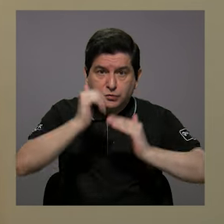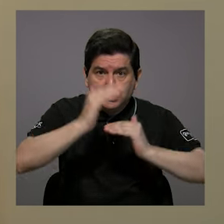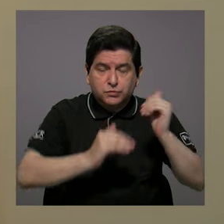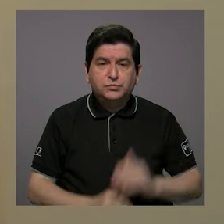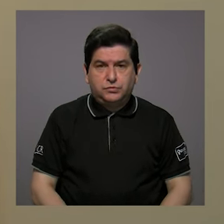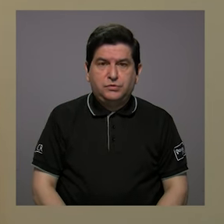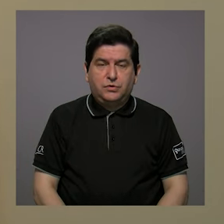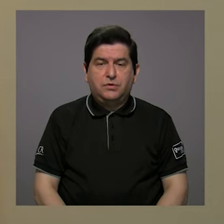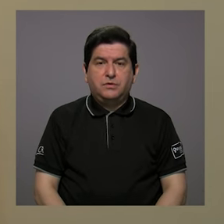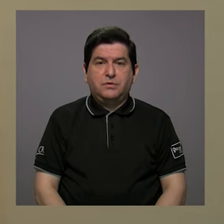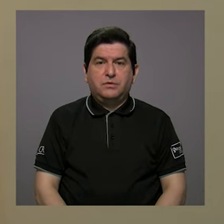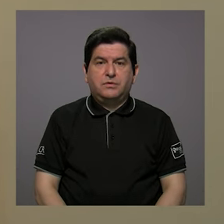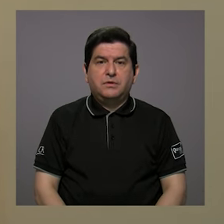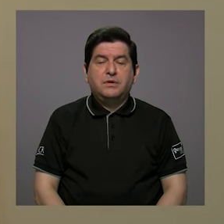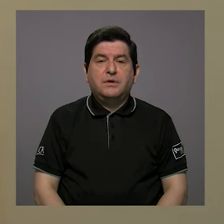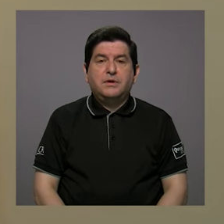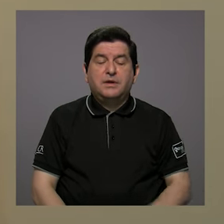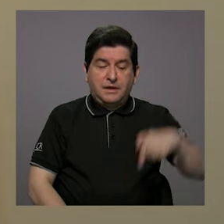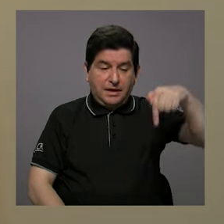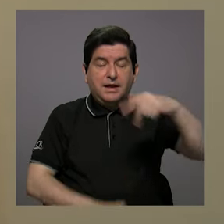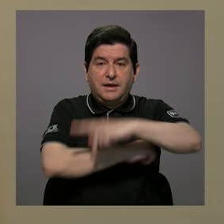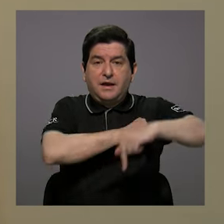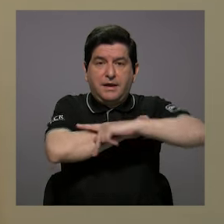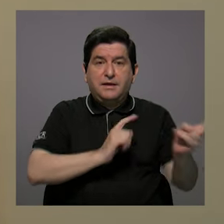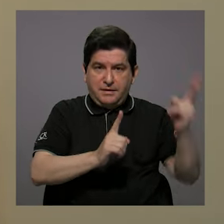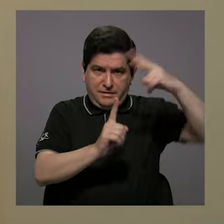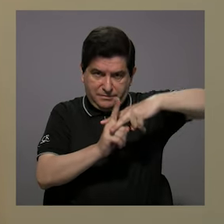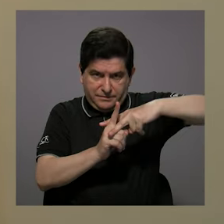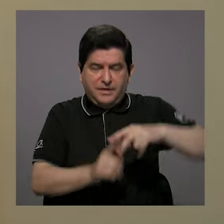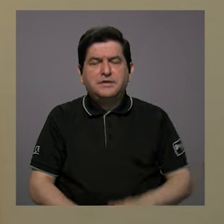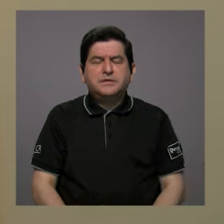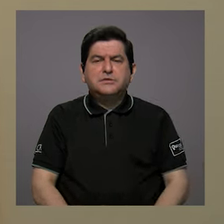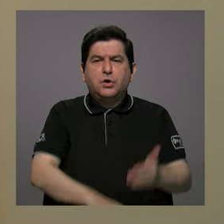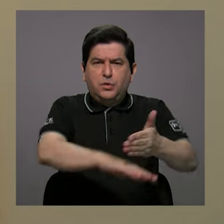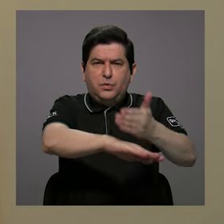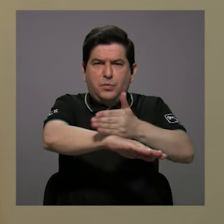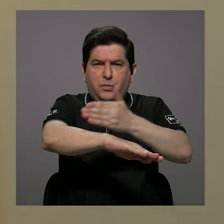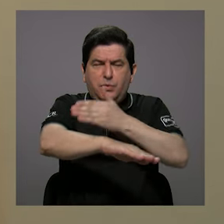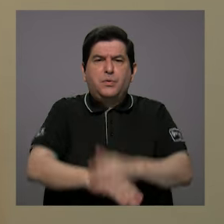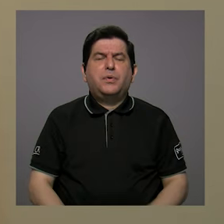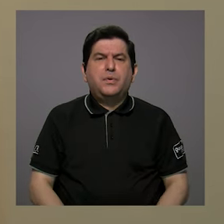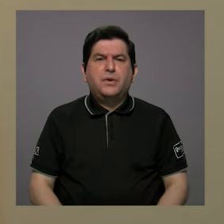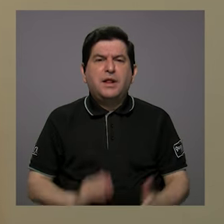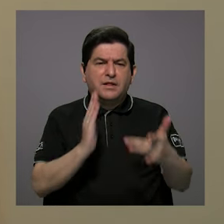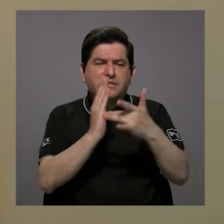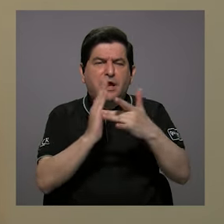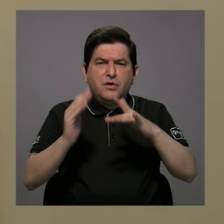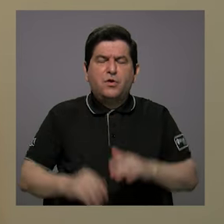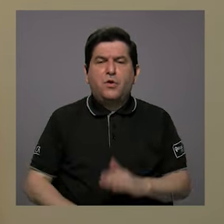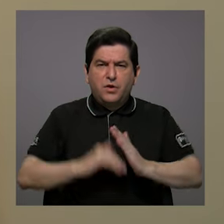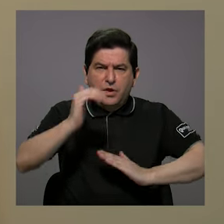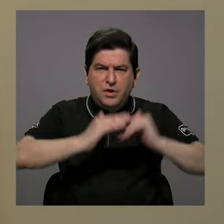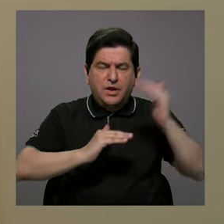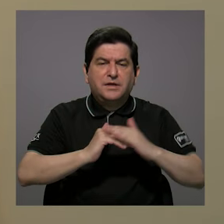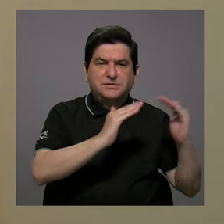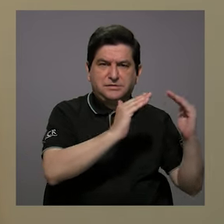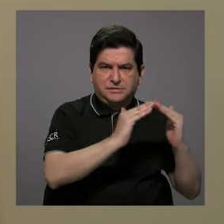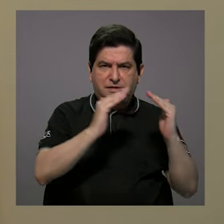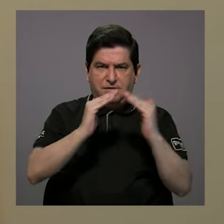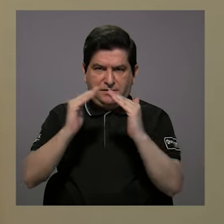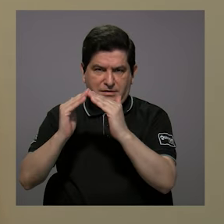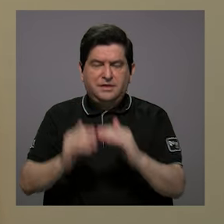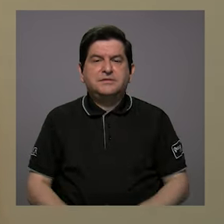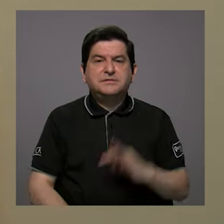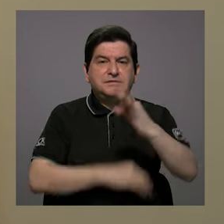que han llegado al país. Se han mejorado las tecnologías constructivas para viviendas, por